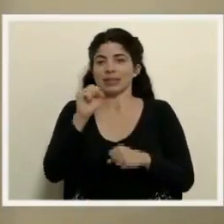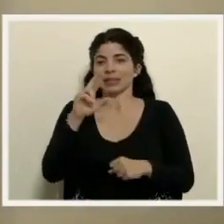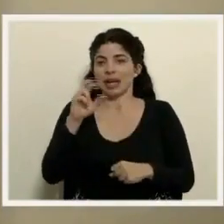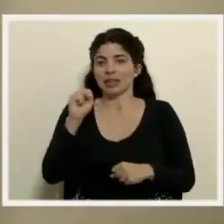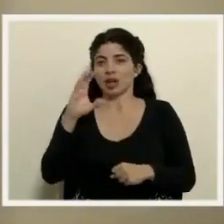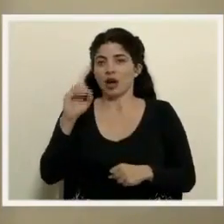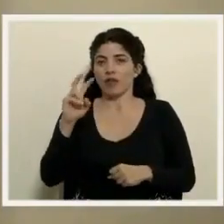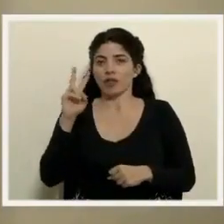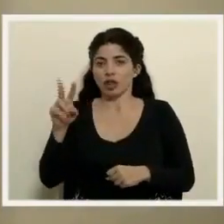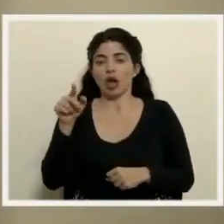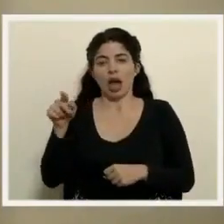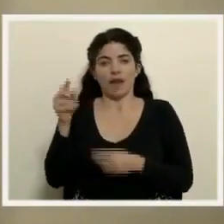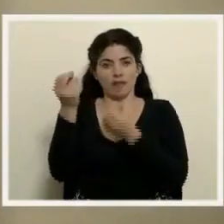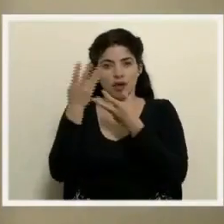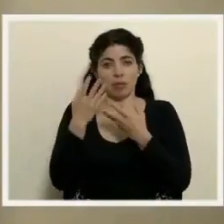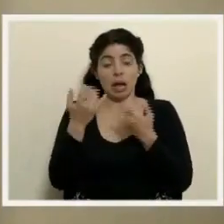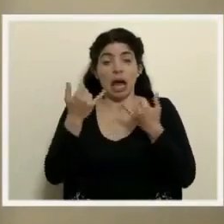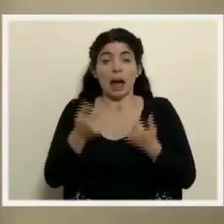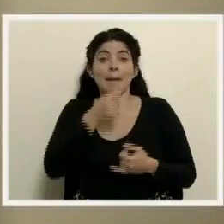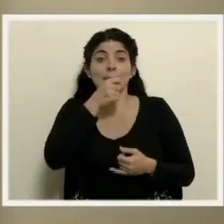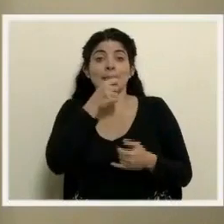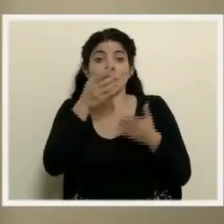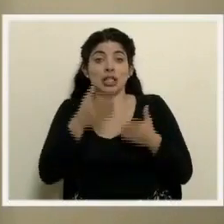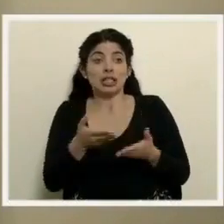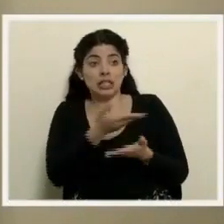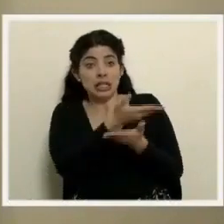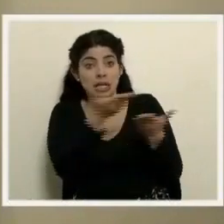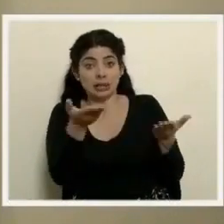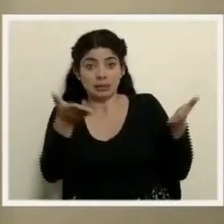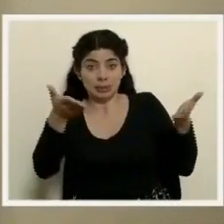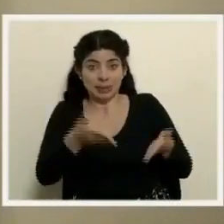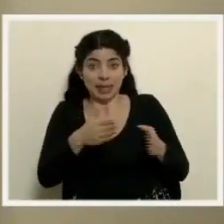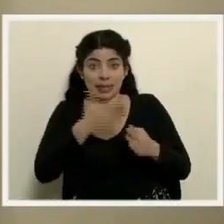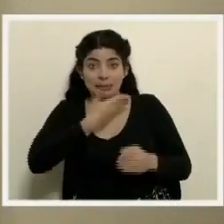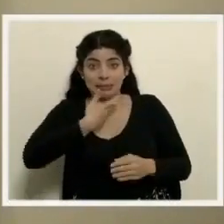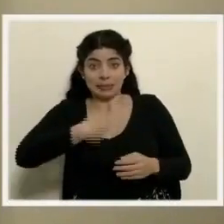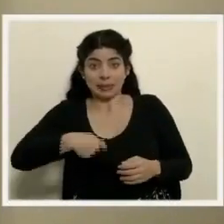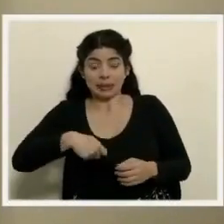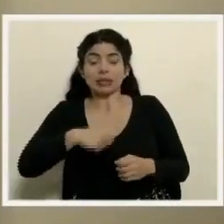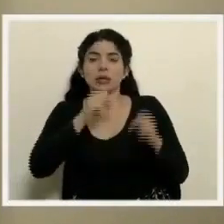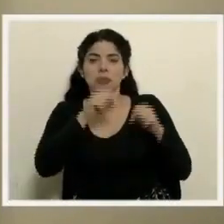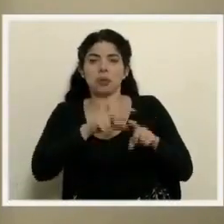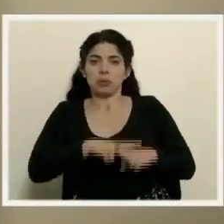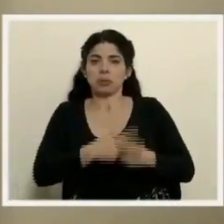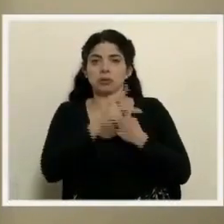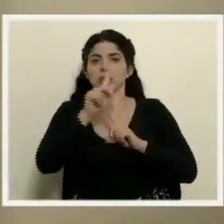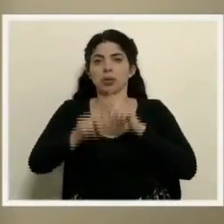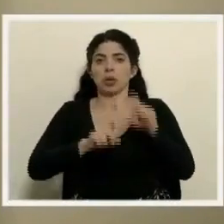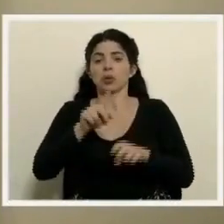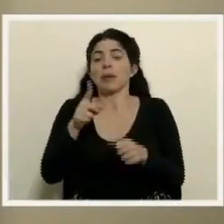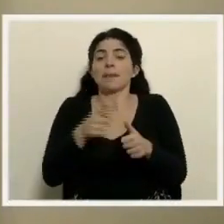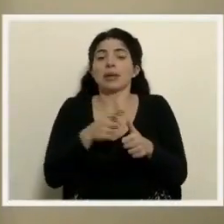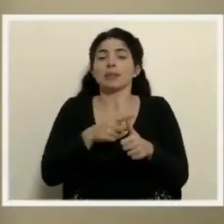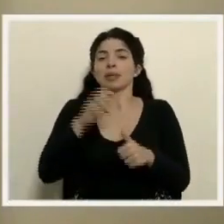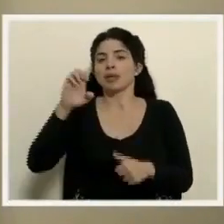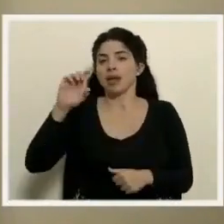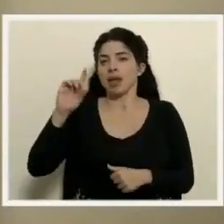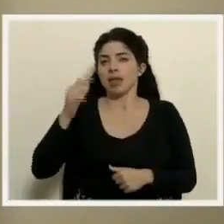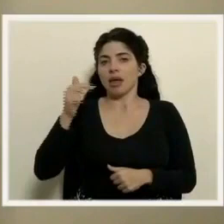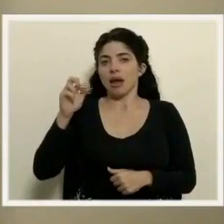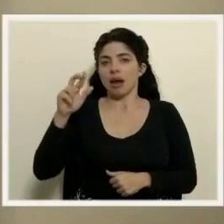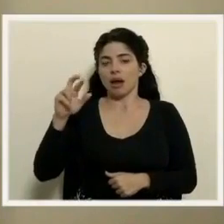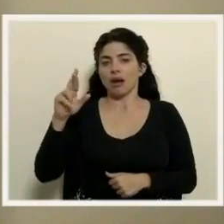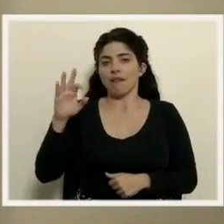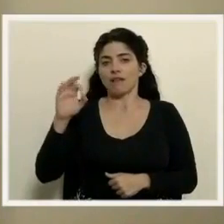el periodo de consulta de los colegas que se encuentran presentes en Casa Presidencial. El primer colega es el señor Edgar Fonseca, de